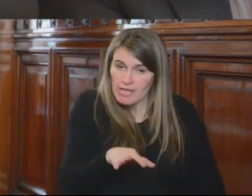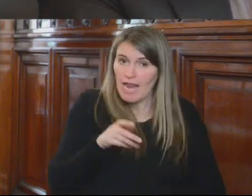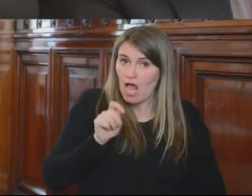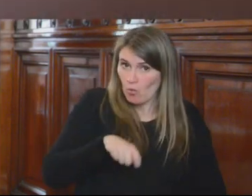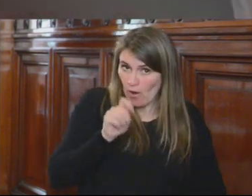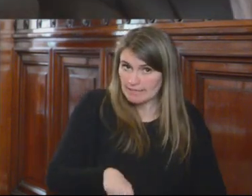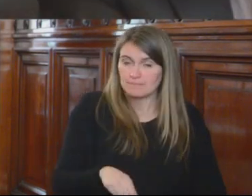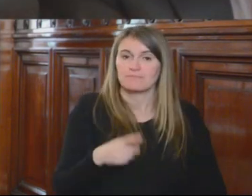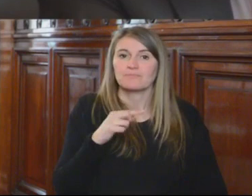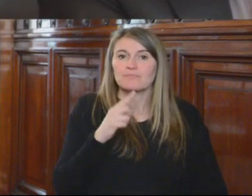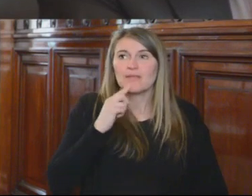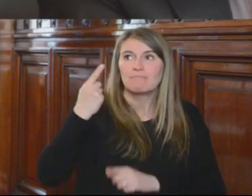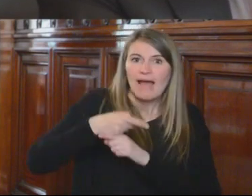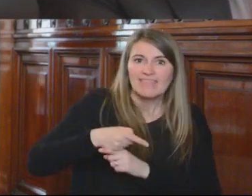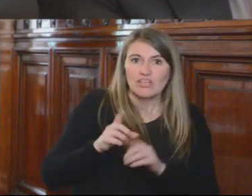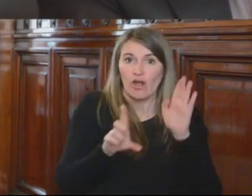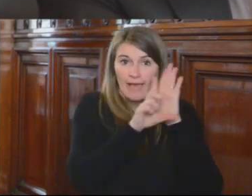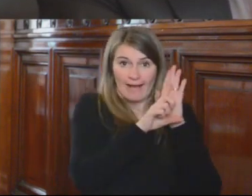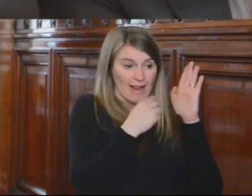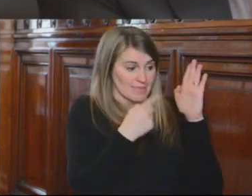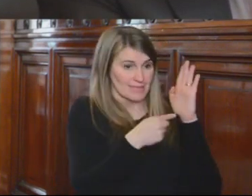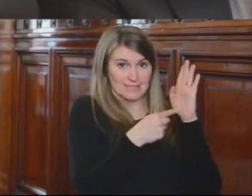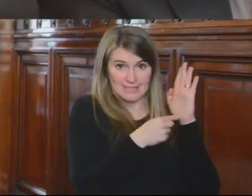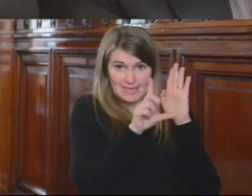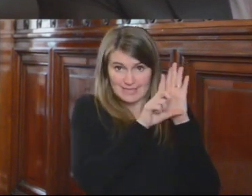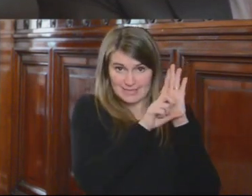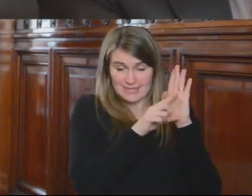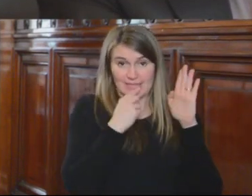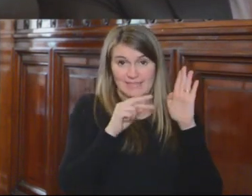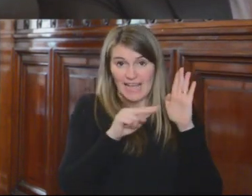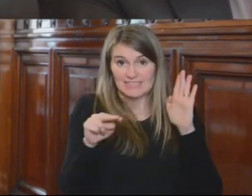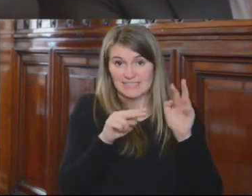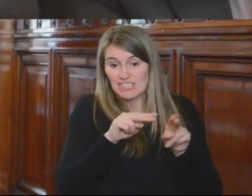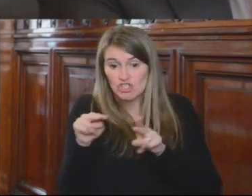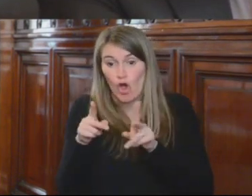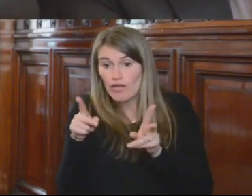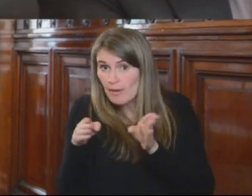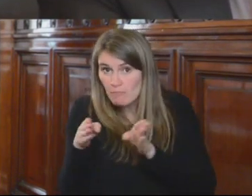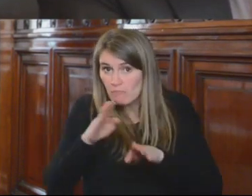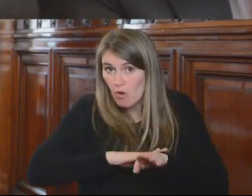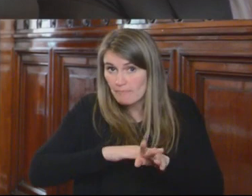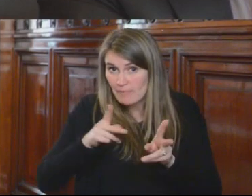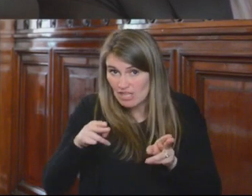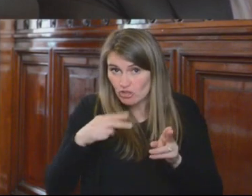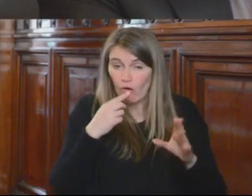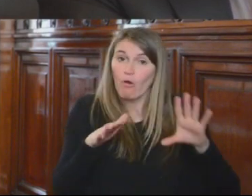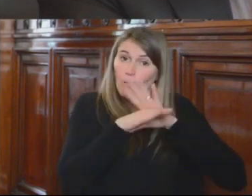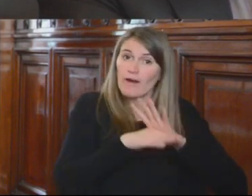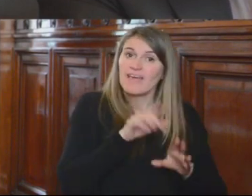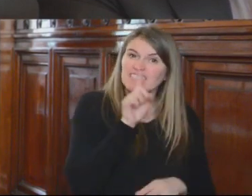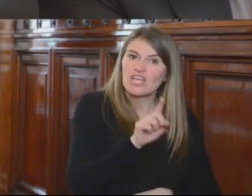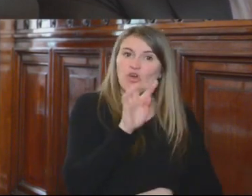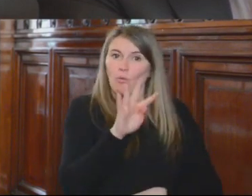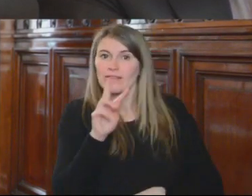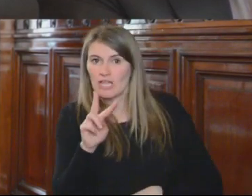directo mandato legal contenido en la disposición transitoria cuarta de la ley del órgano judicial, concordante con el 148 de la